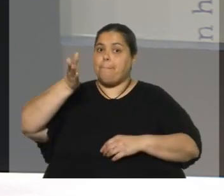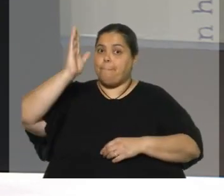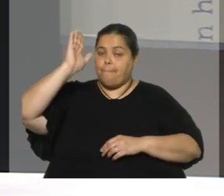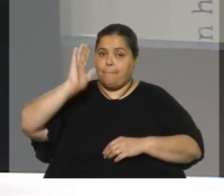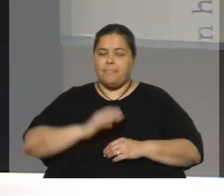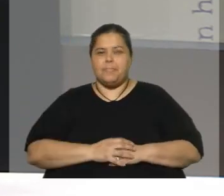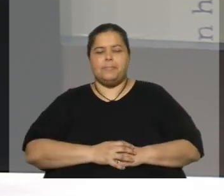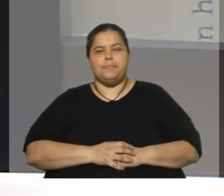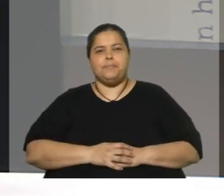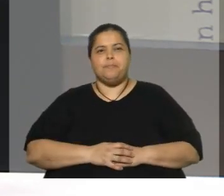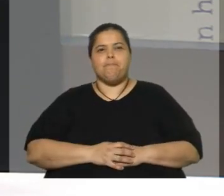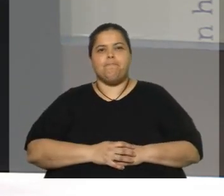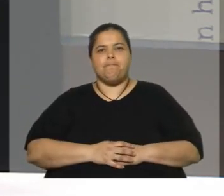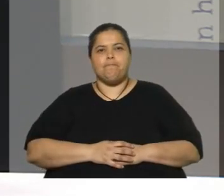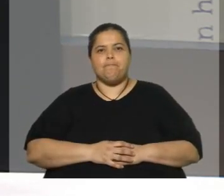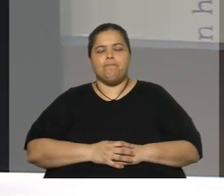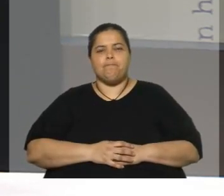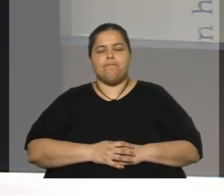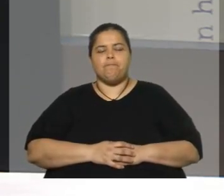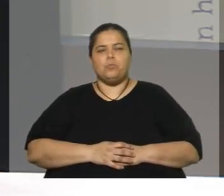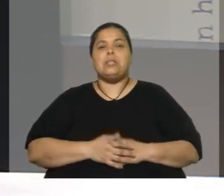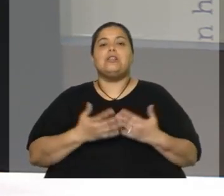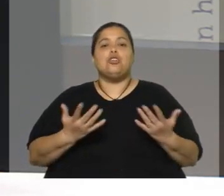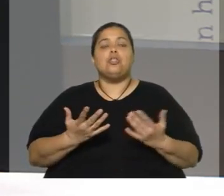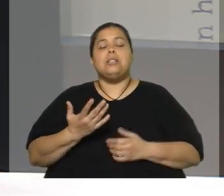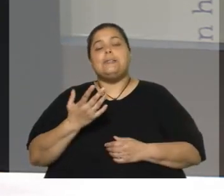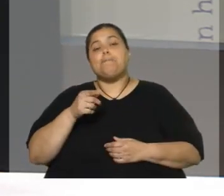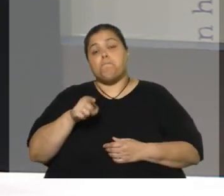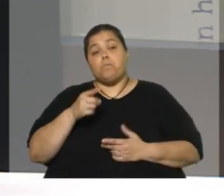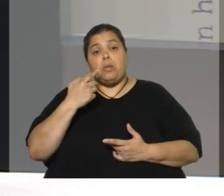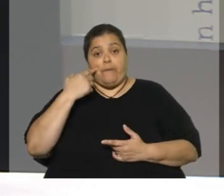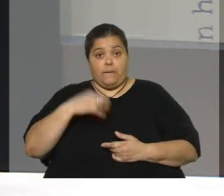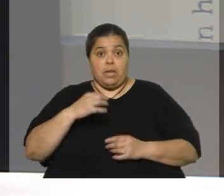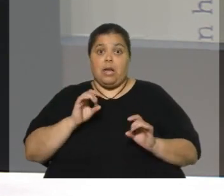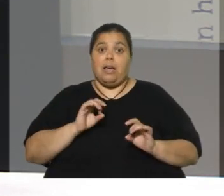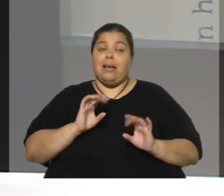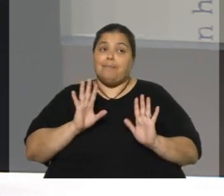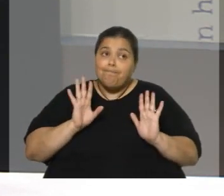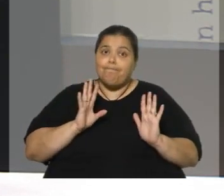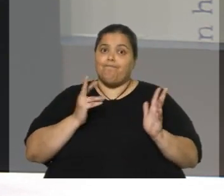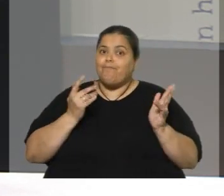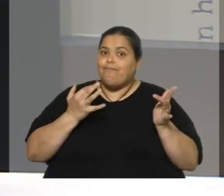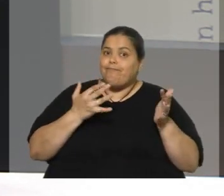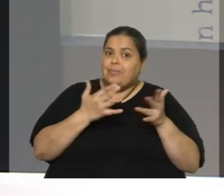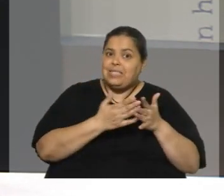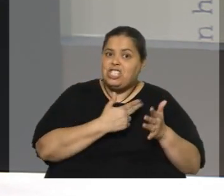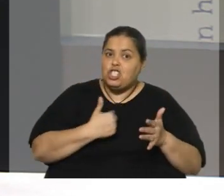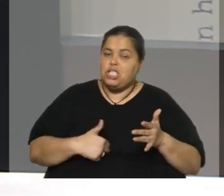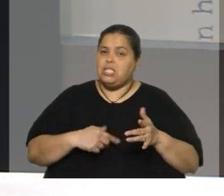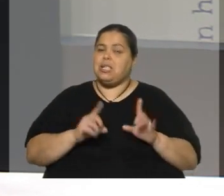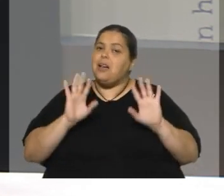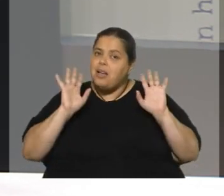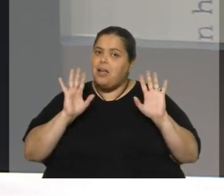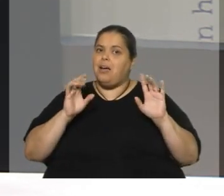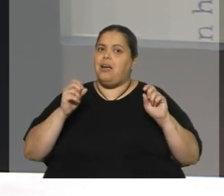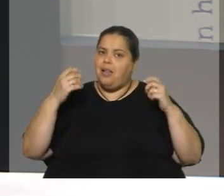cambiado en el último congreso del Partido Comunista. Entonces, tengamos claro que no es gratis acercarse ahí porque el resto del mundo occidental está